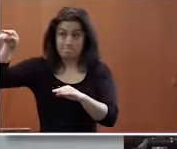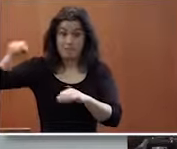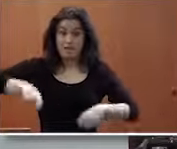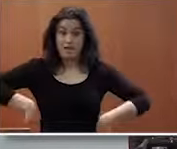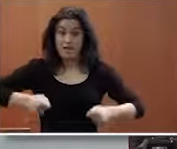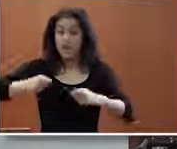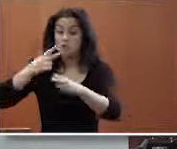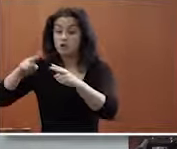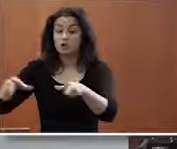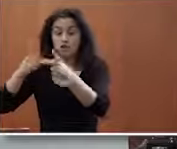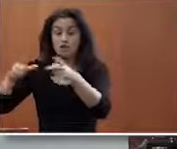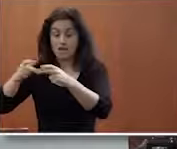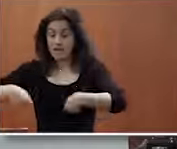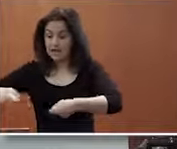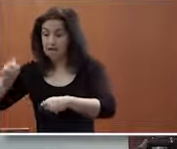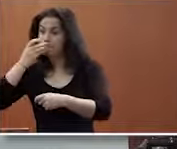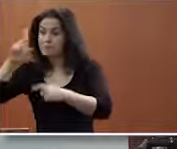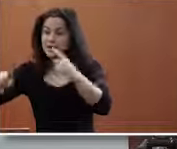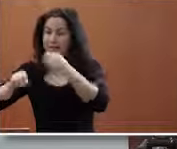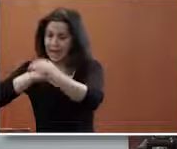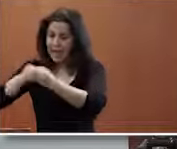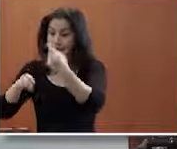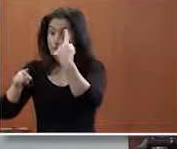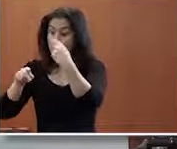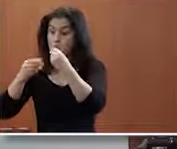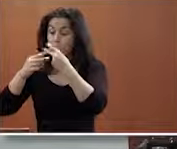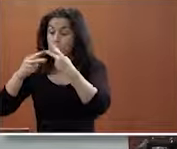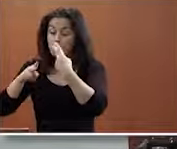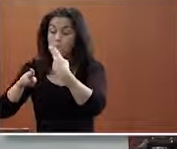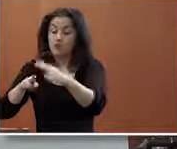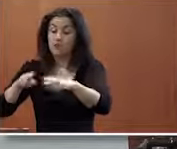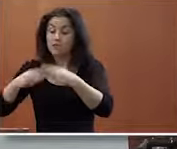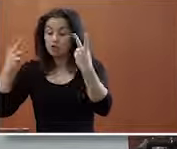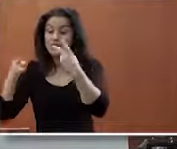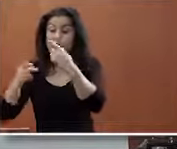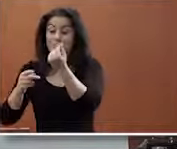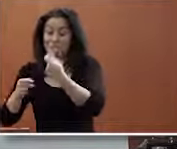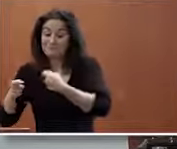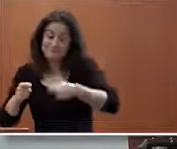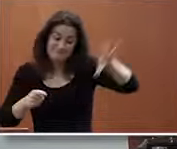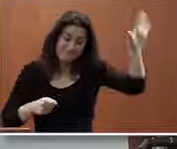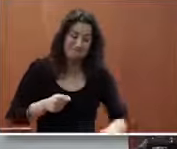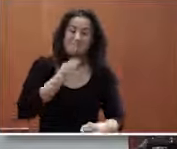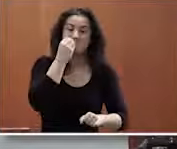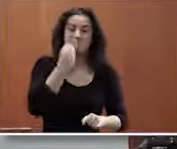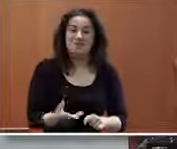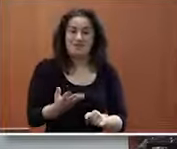gastarse más dinero en política social trate usted de hacer política social con el gasto público trate usted de comprar bien de comprar todos